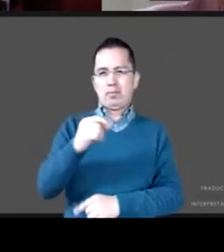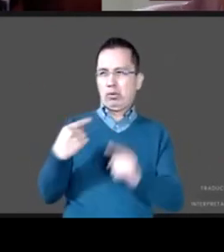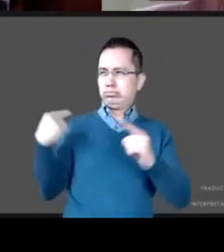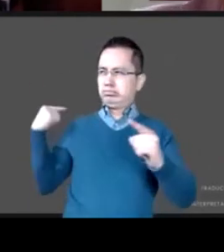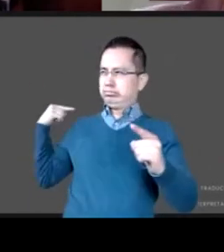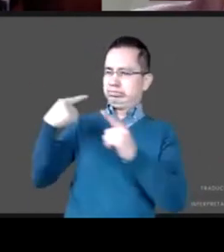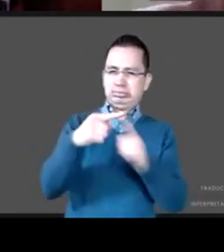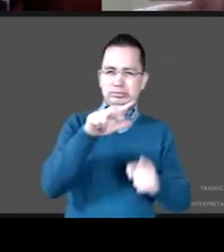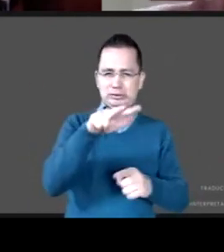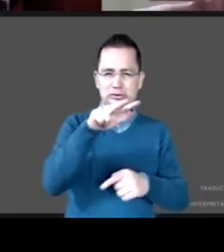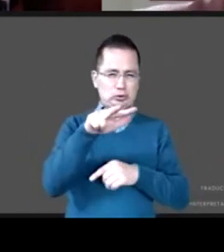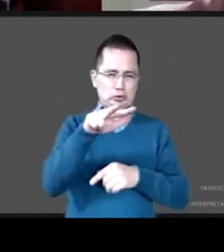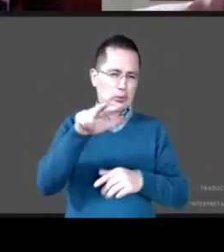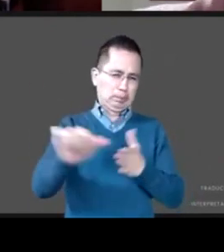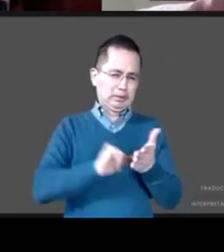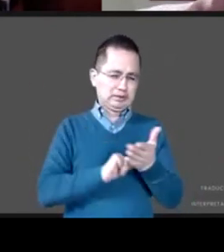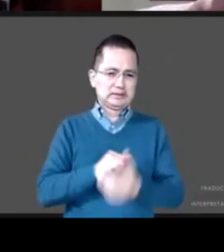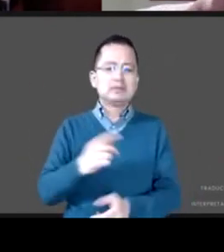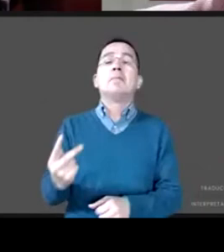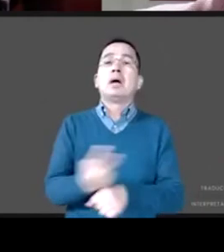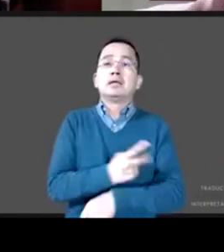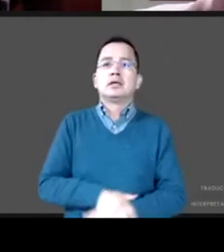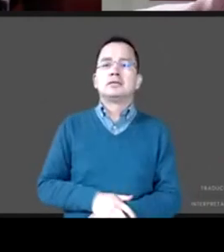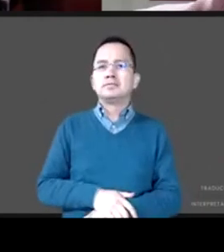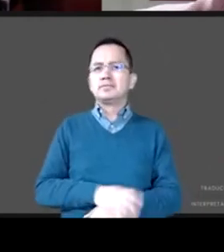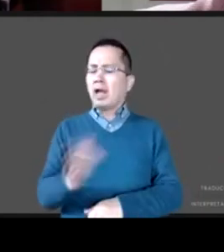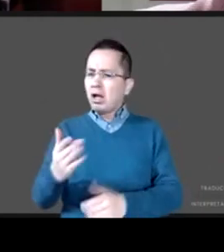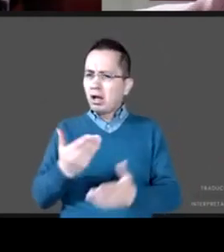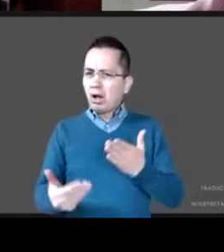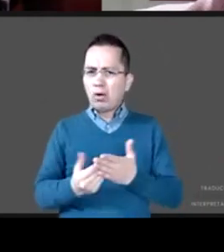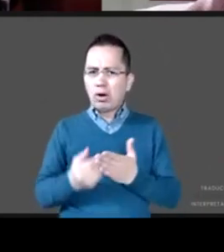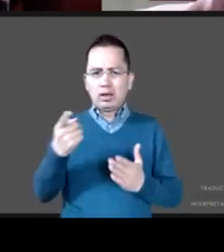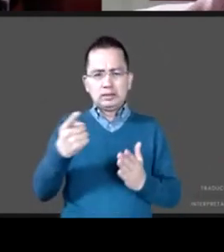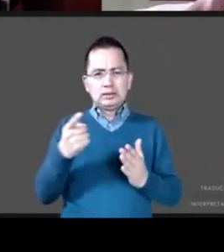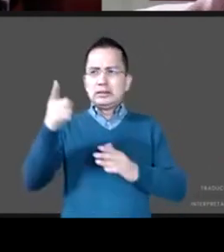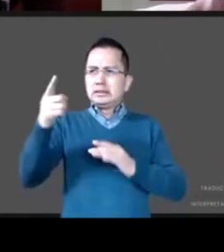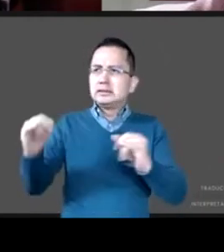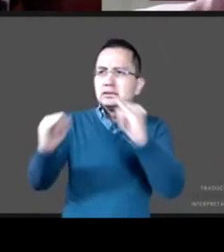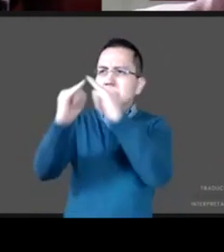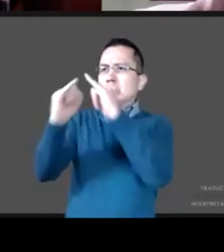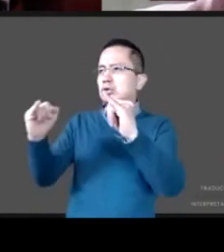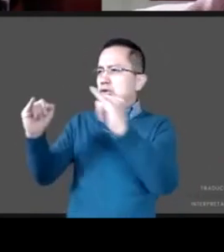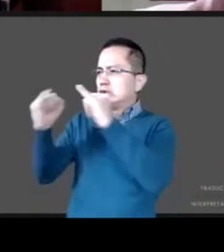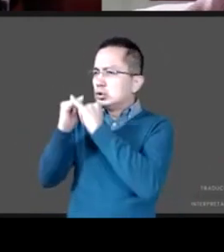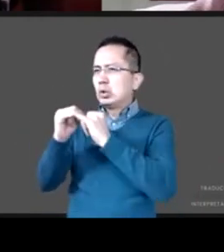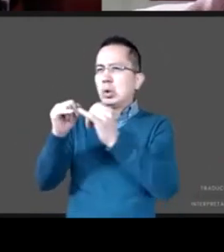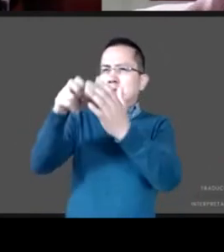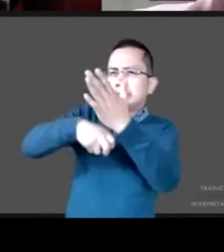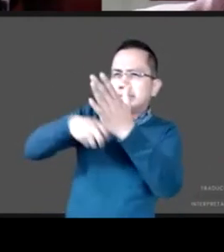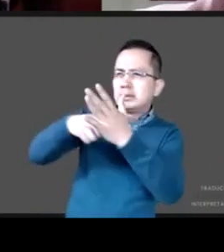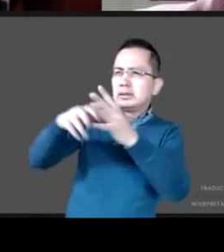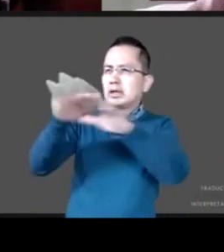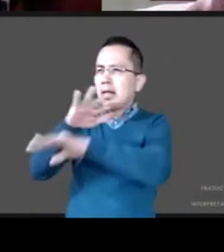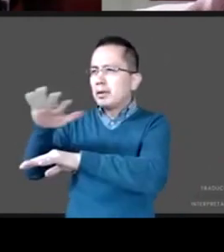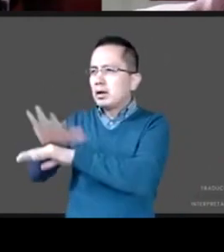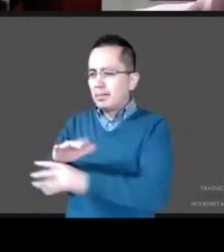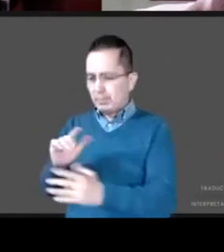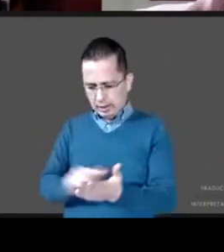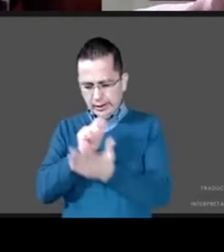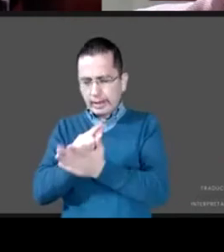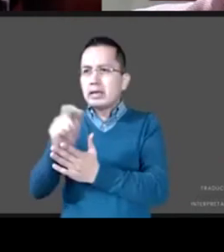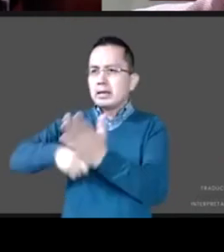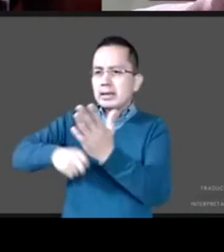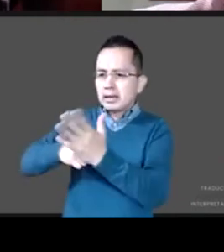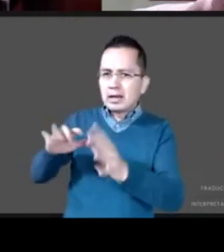es que las reformas o los cambios institucionales han vulnerado y siendo más frágil un sistema